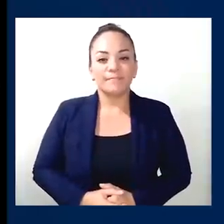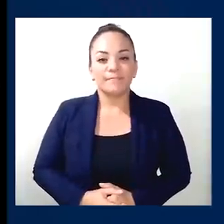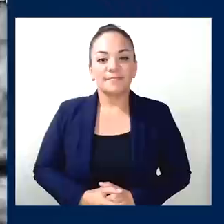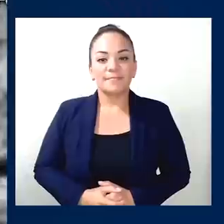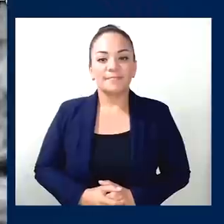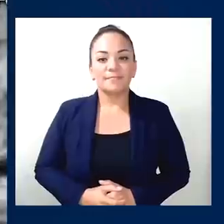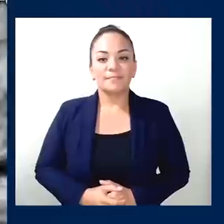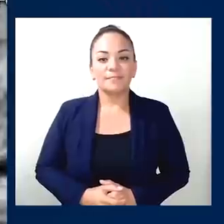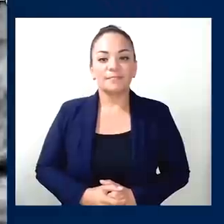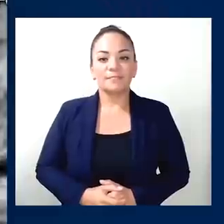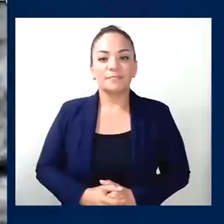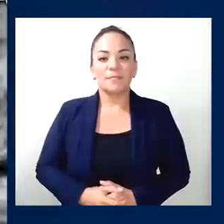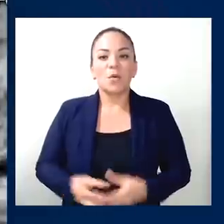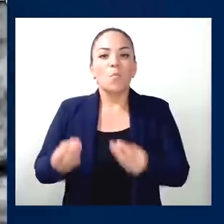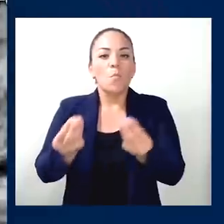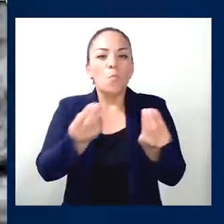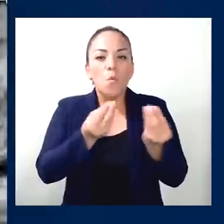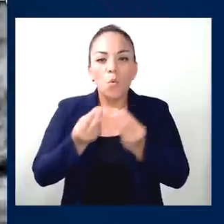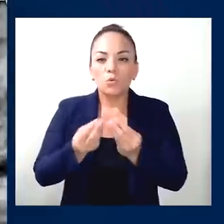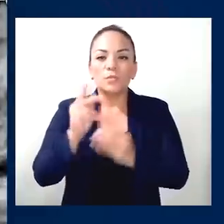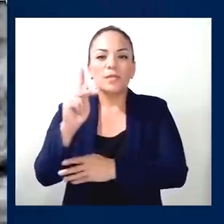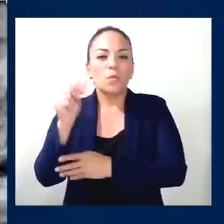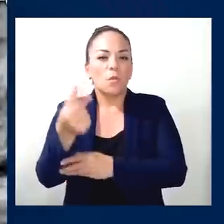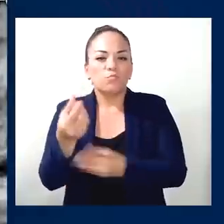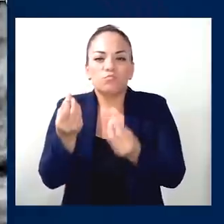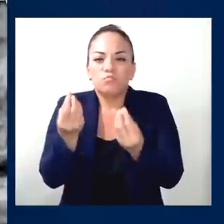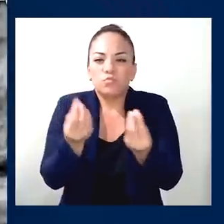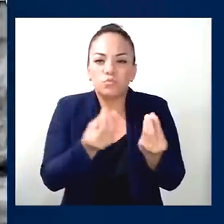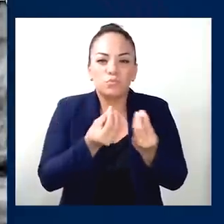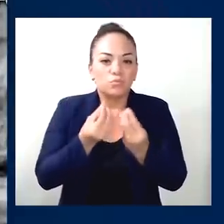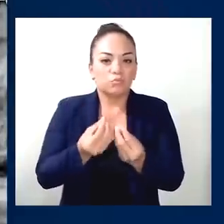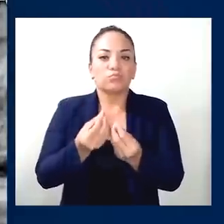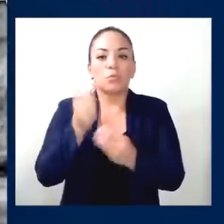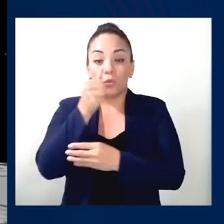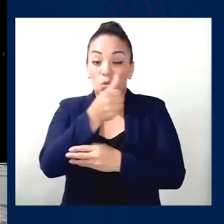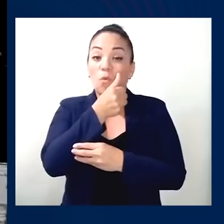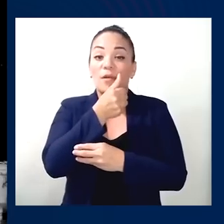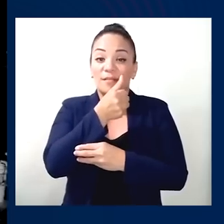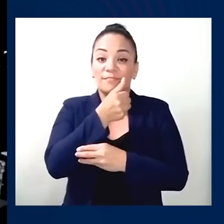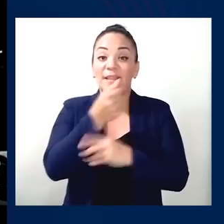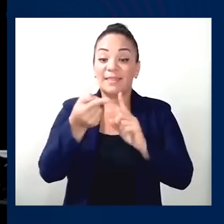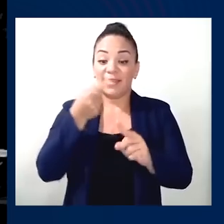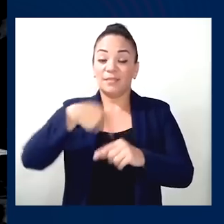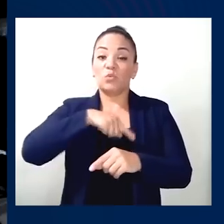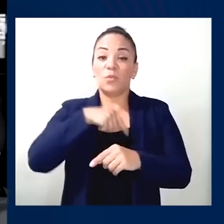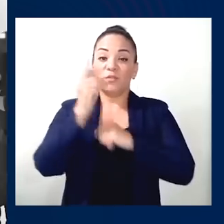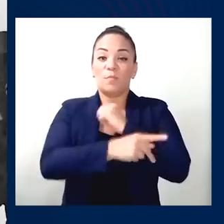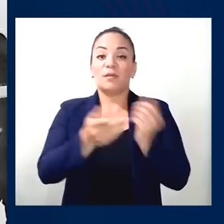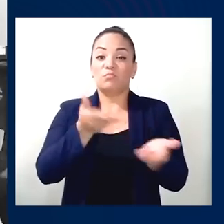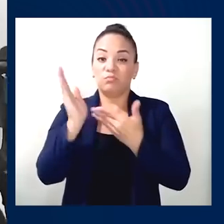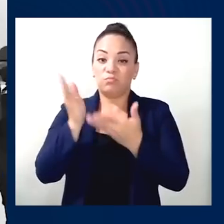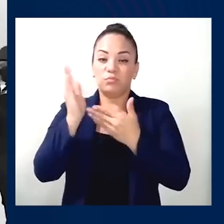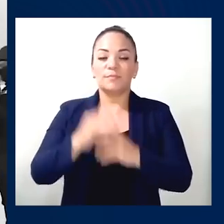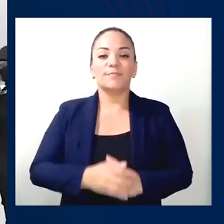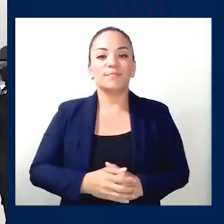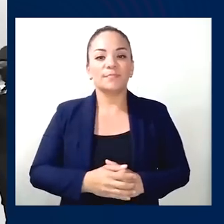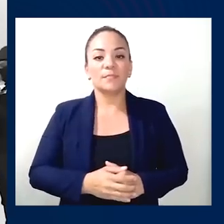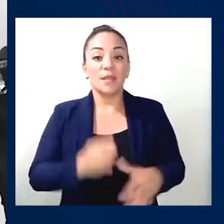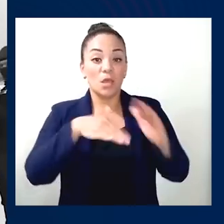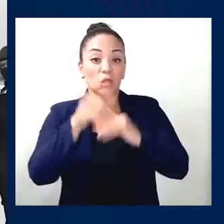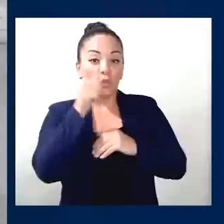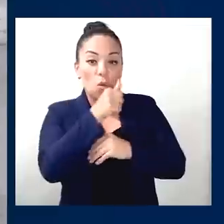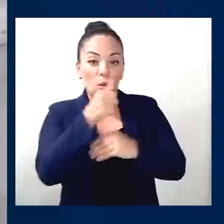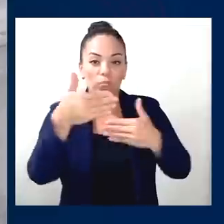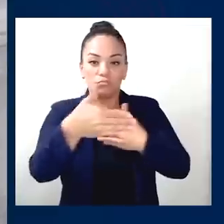miembros. Cientos son las toneladas de droga procedentes de nuestro país. Primero introducir la